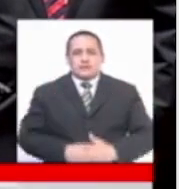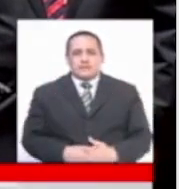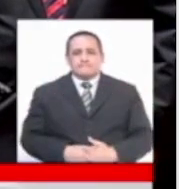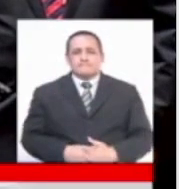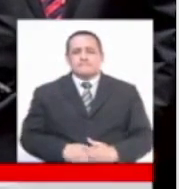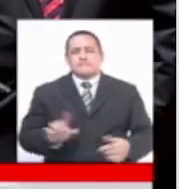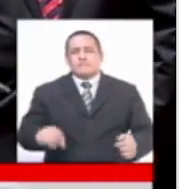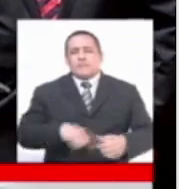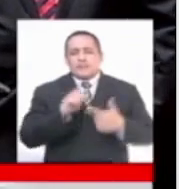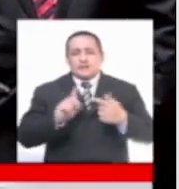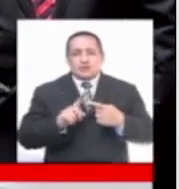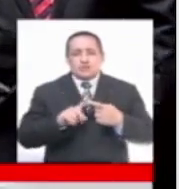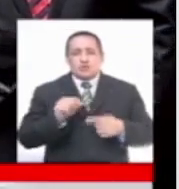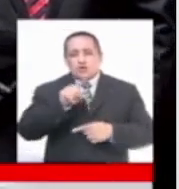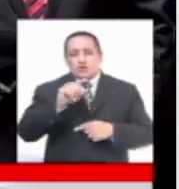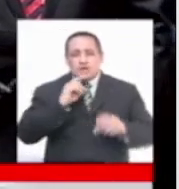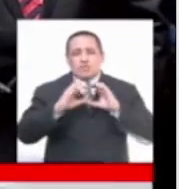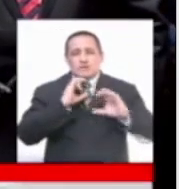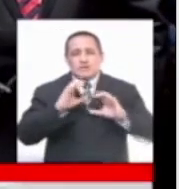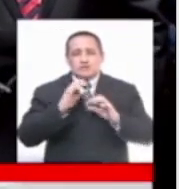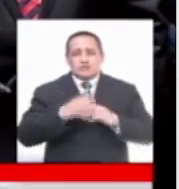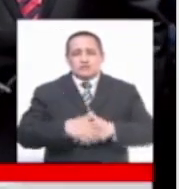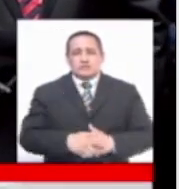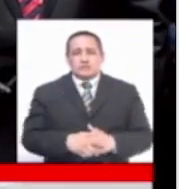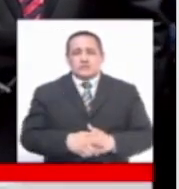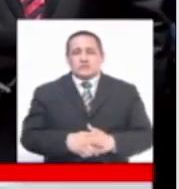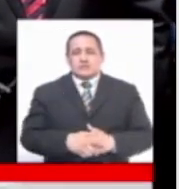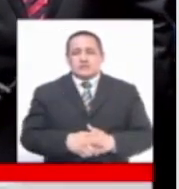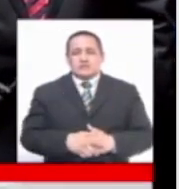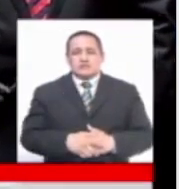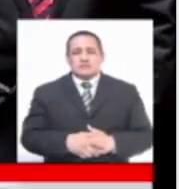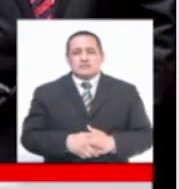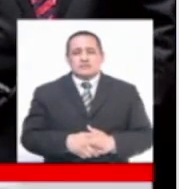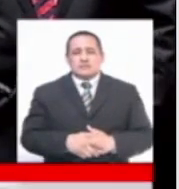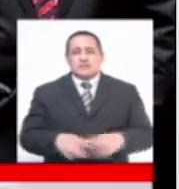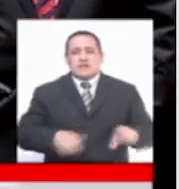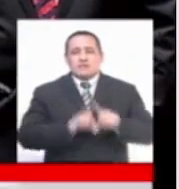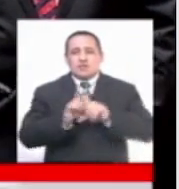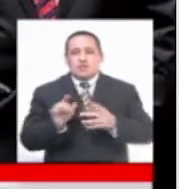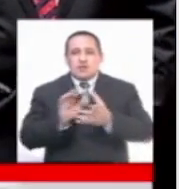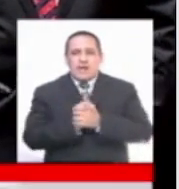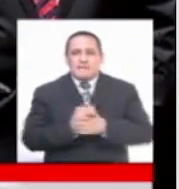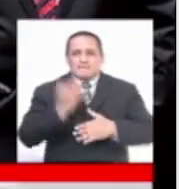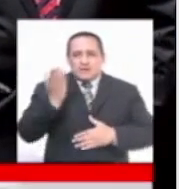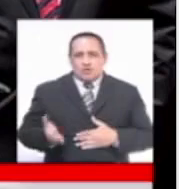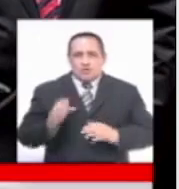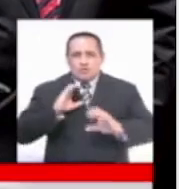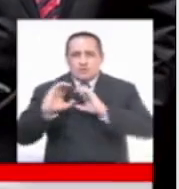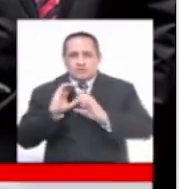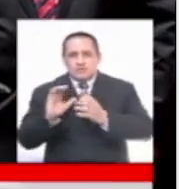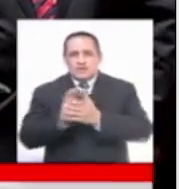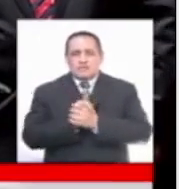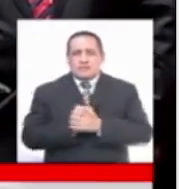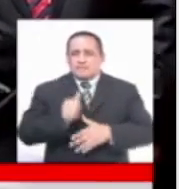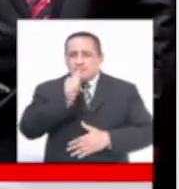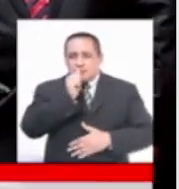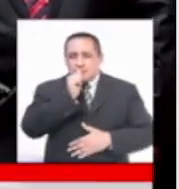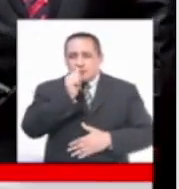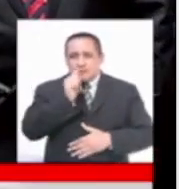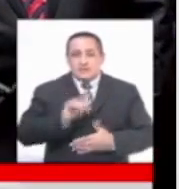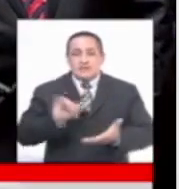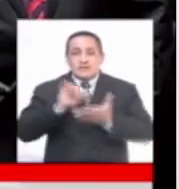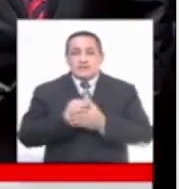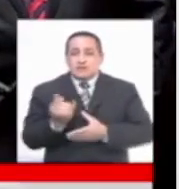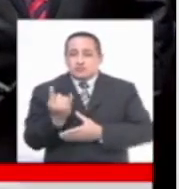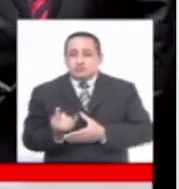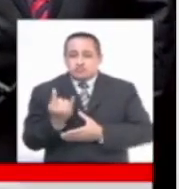Y en cuanto a la otra conversación, una conversación con un amigo, una conversación íntima que me